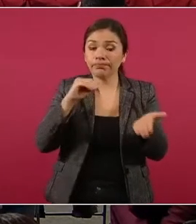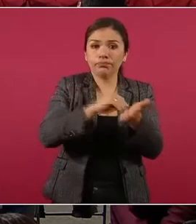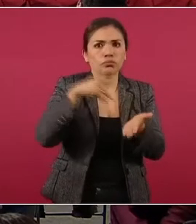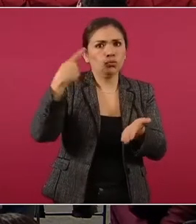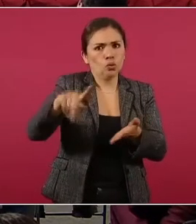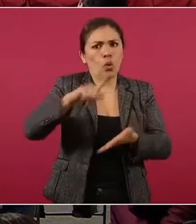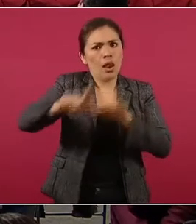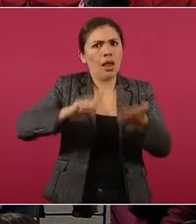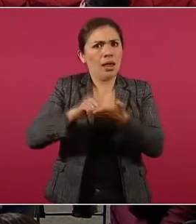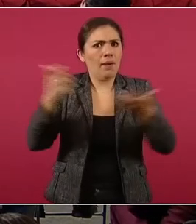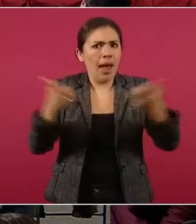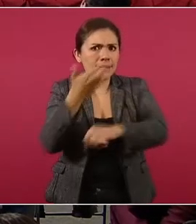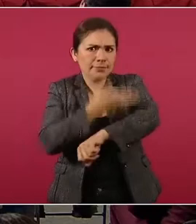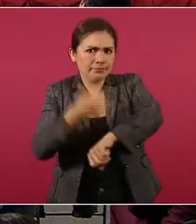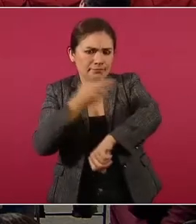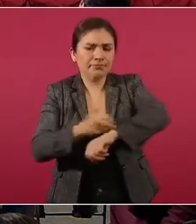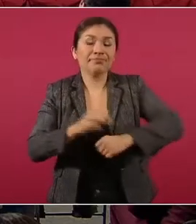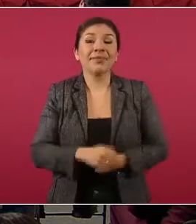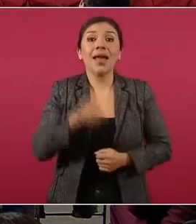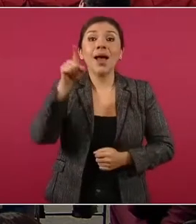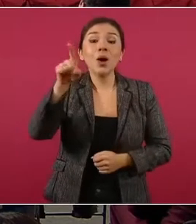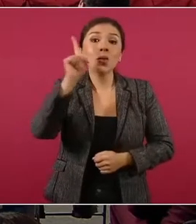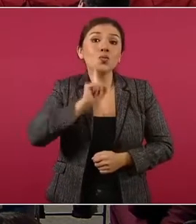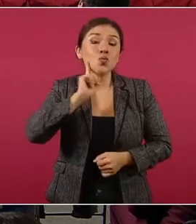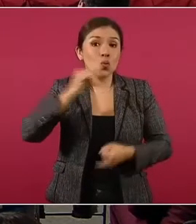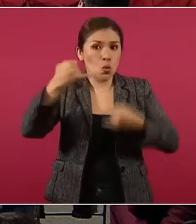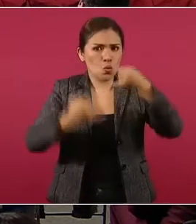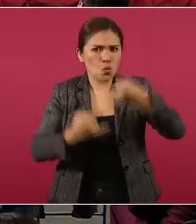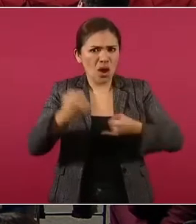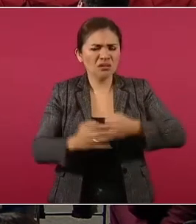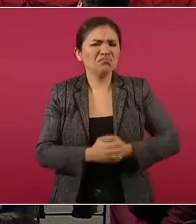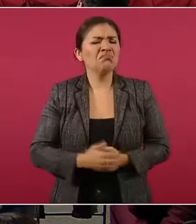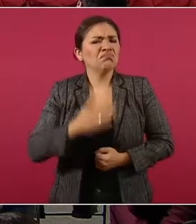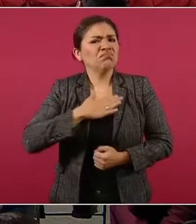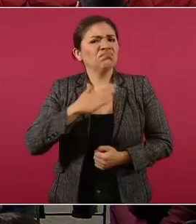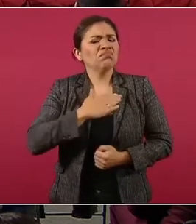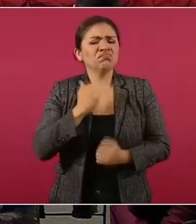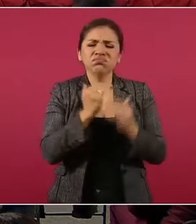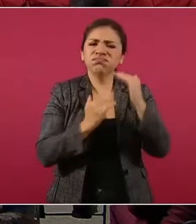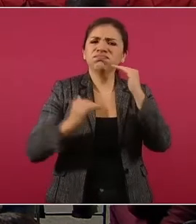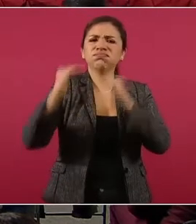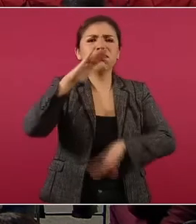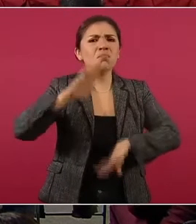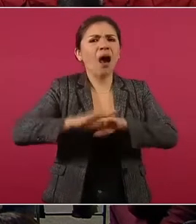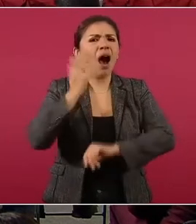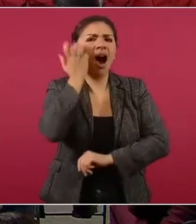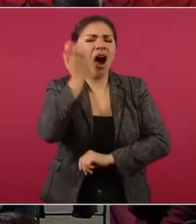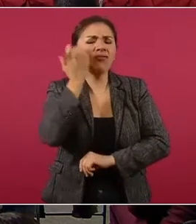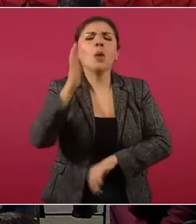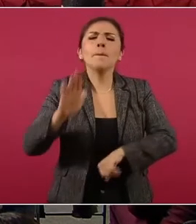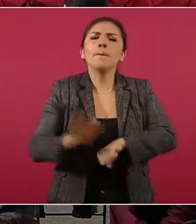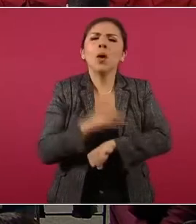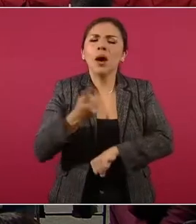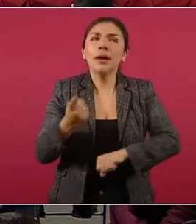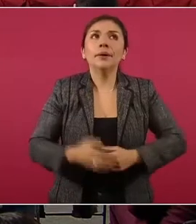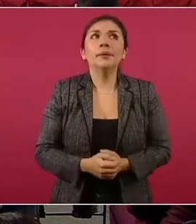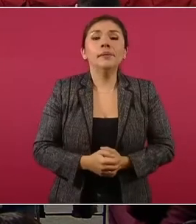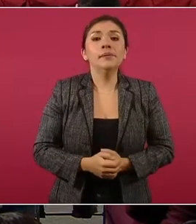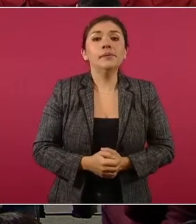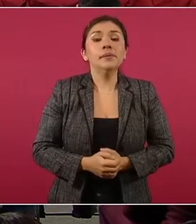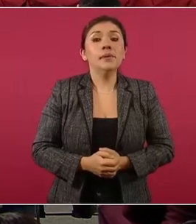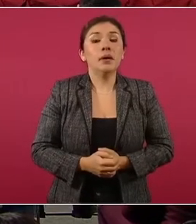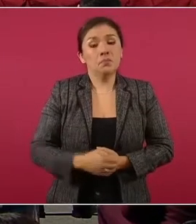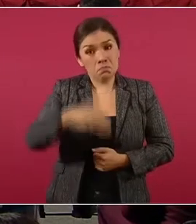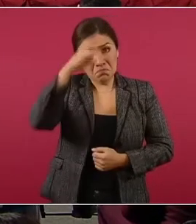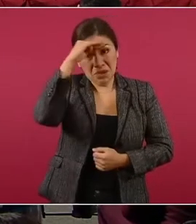Legislativo. Esta juez se excede en sus facultades porque plantear la